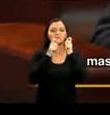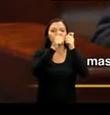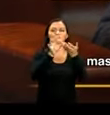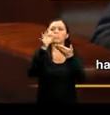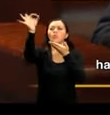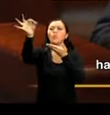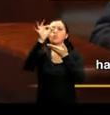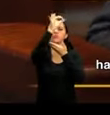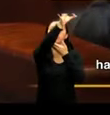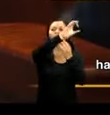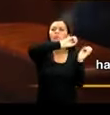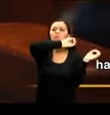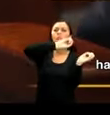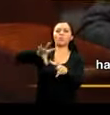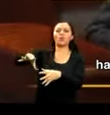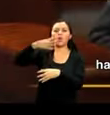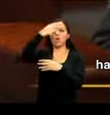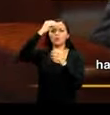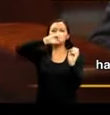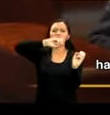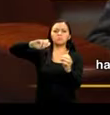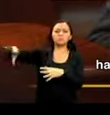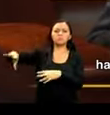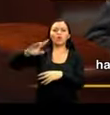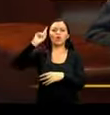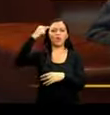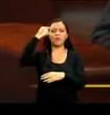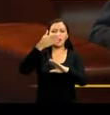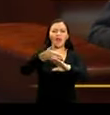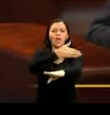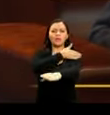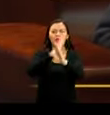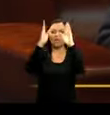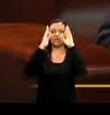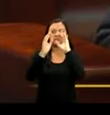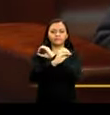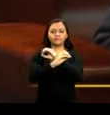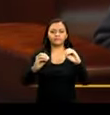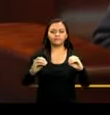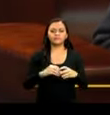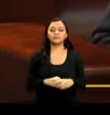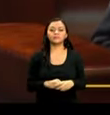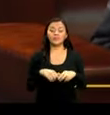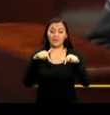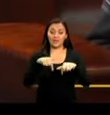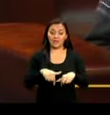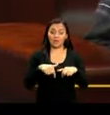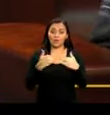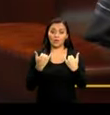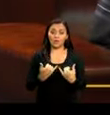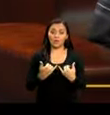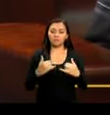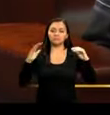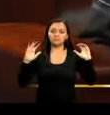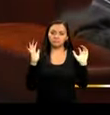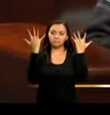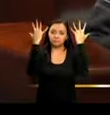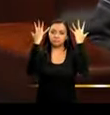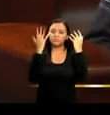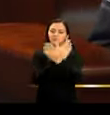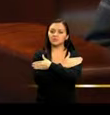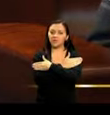darle ley al sector rural, que siempre fue olvidado por todos los gobiernos que pasaron anteriormente, compañeros. De esta manera